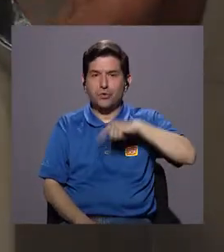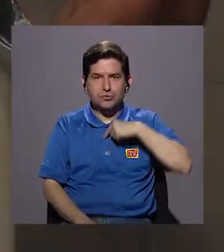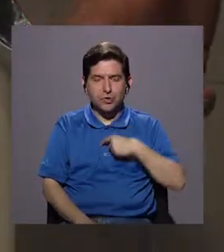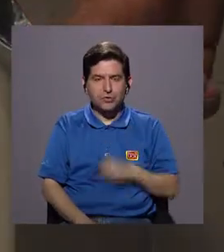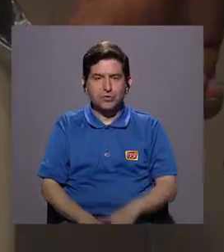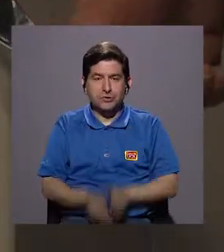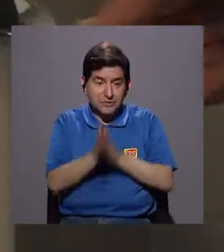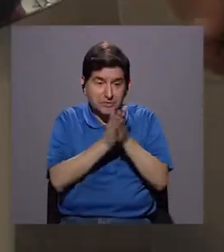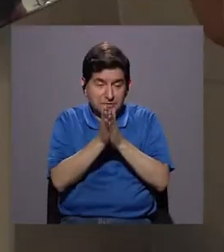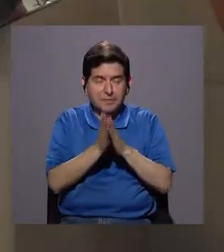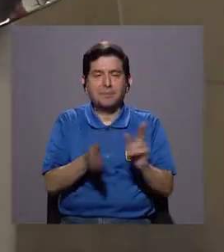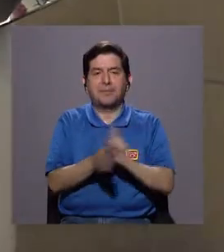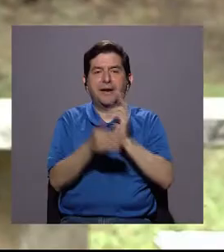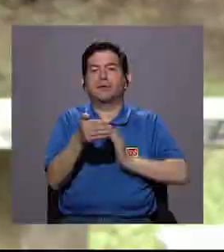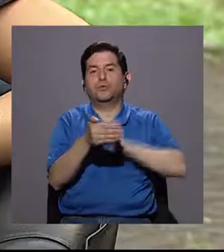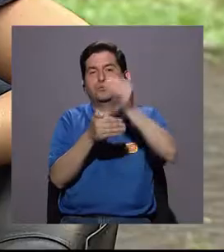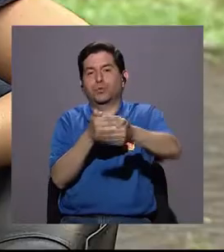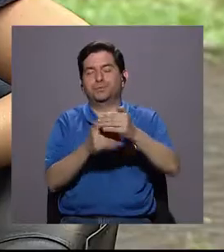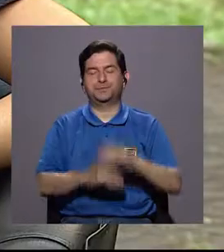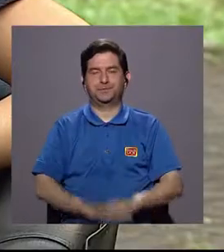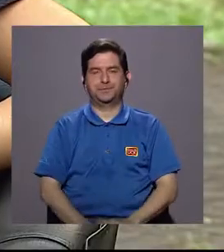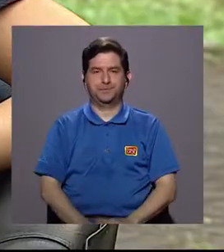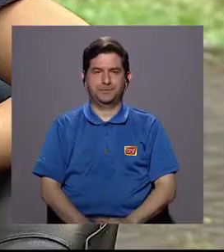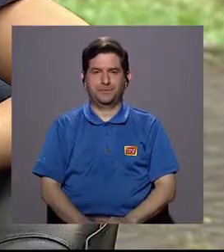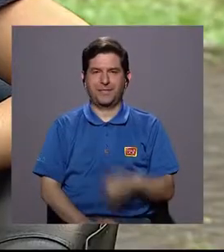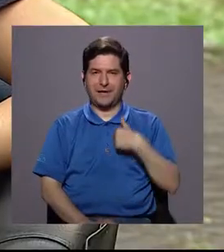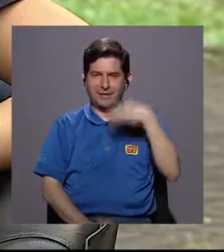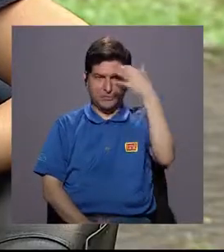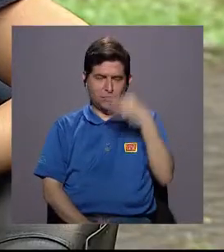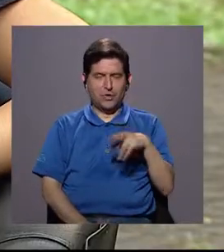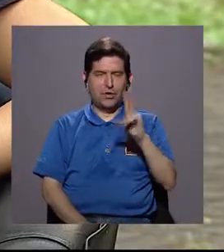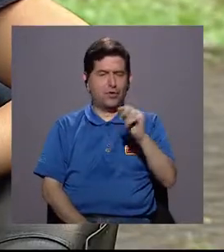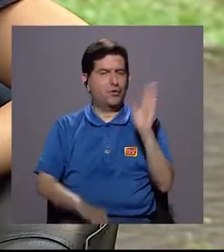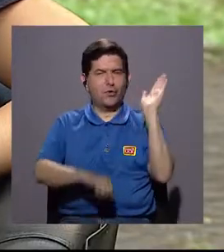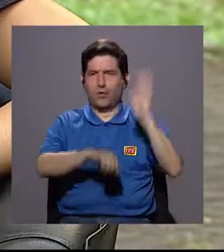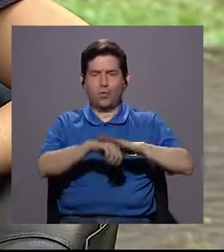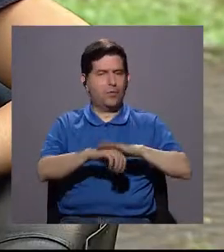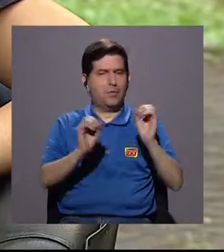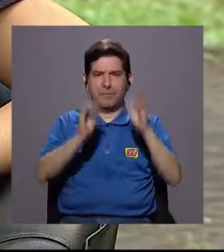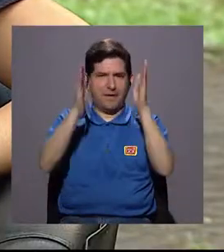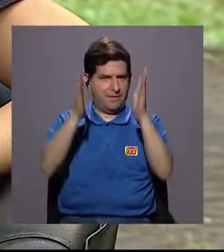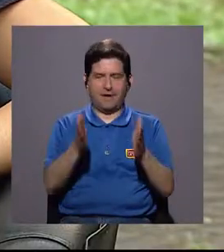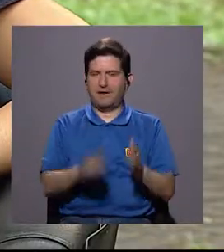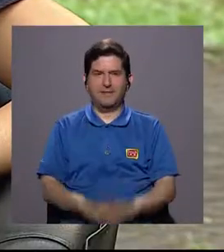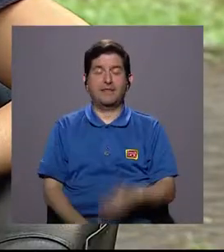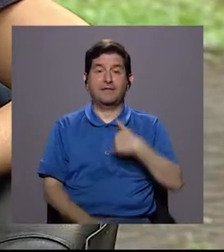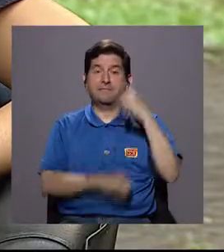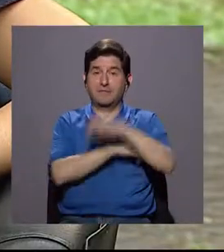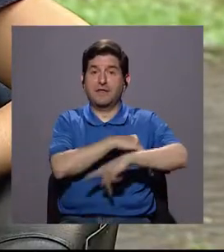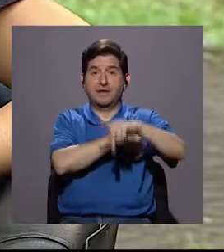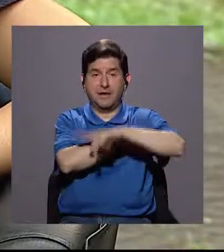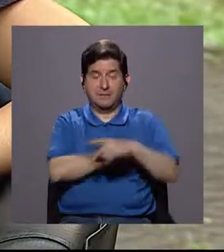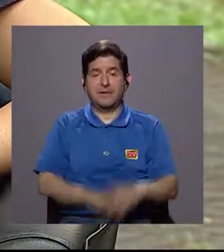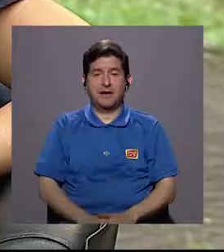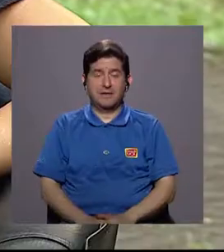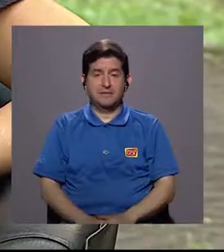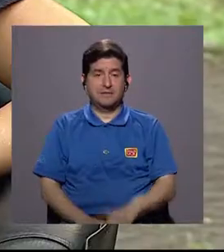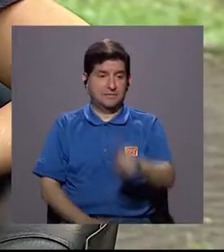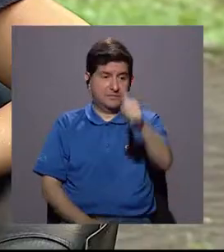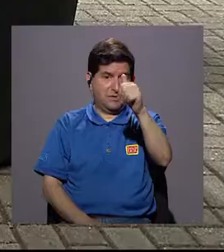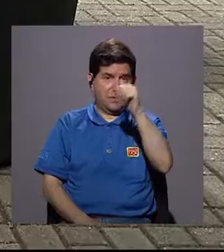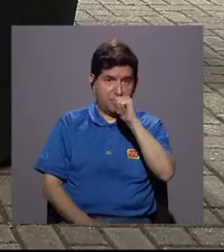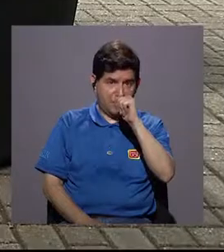que la estaríamos captando para poder utilizarla. Creo que no hay que achacarle la culpa a nadie, tenemos un país con una disponibilidad